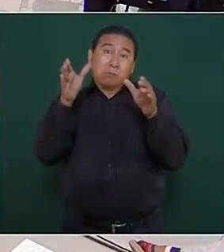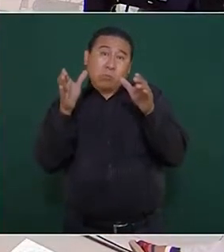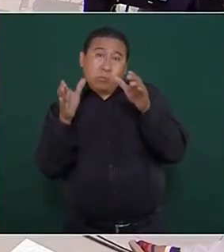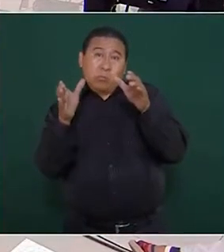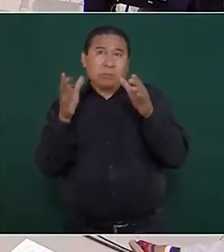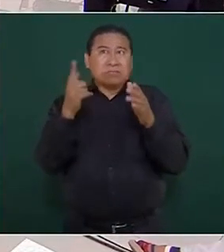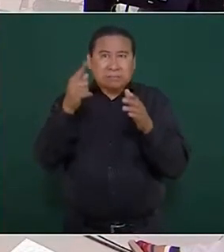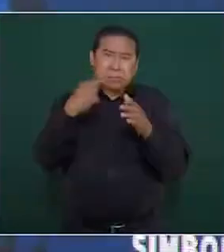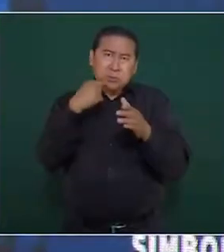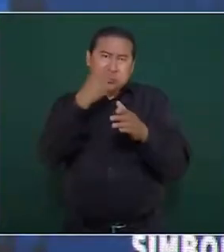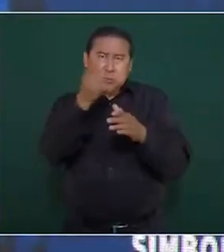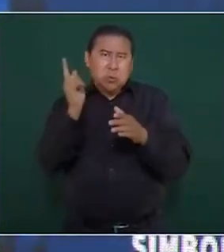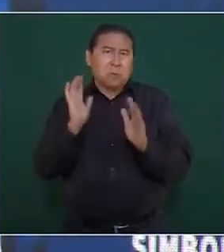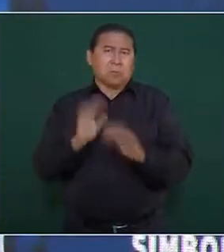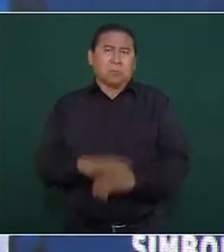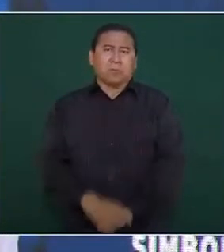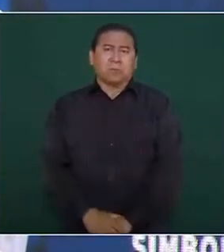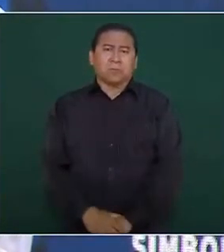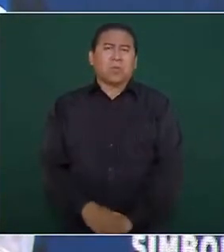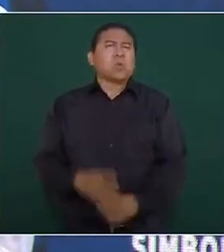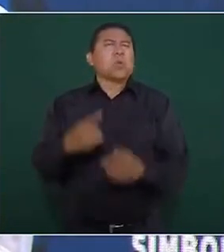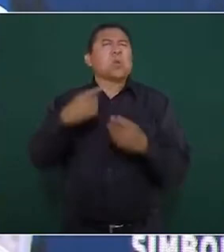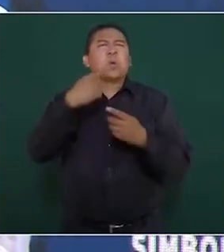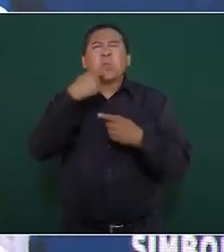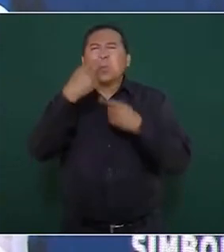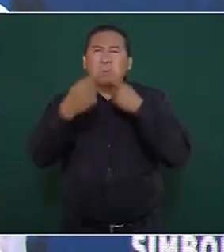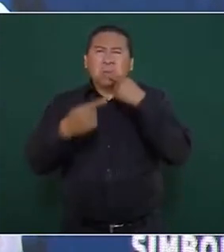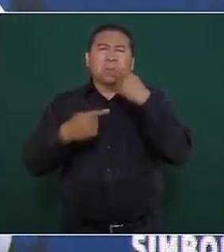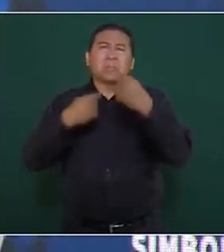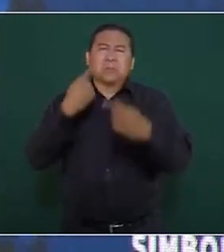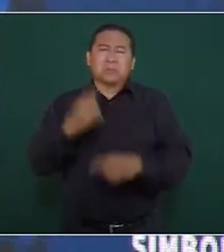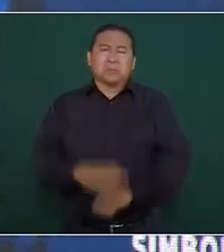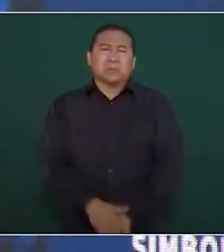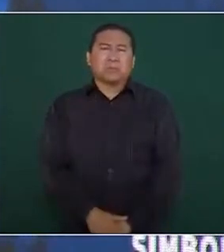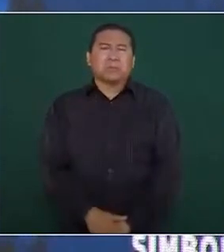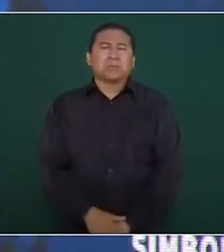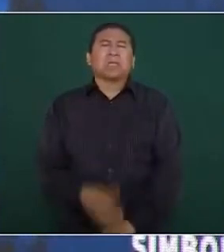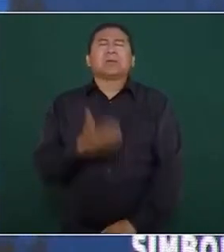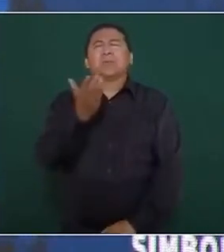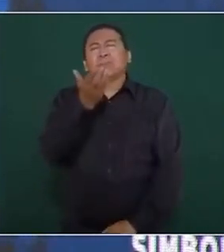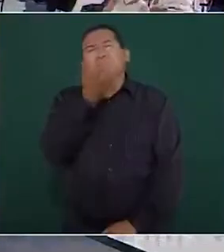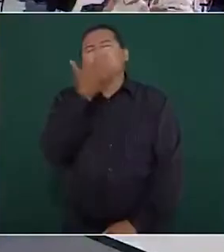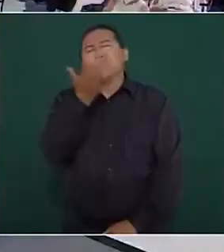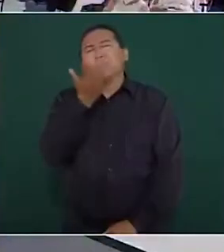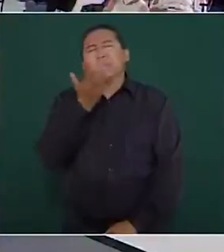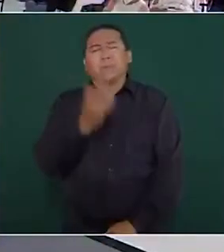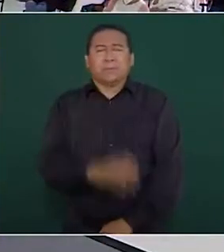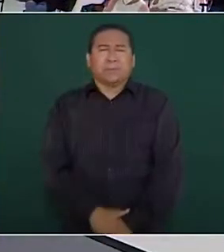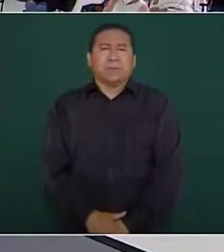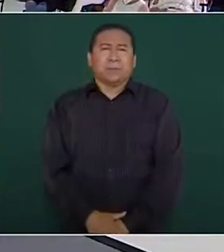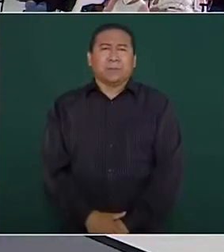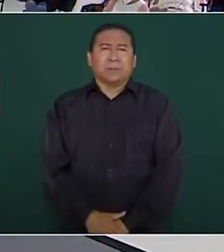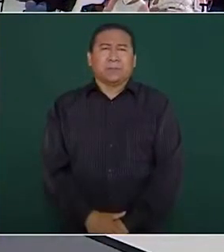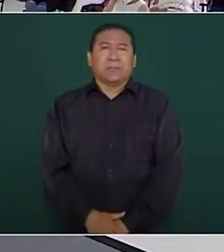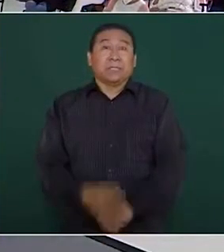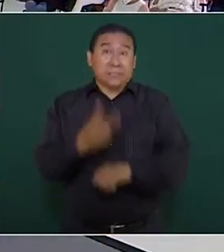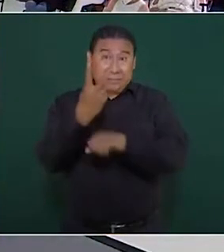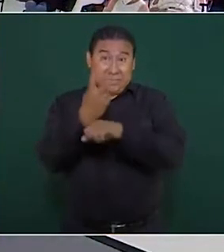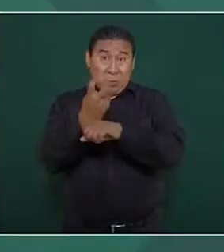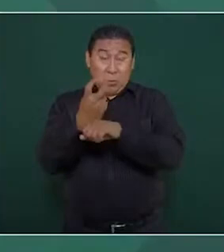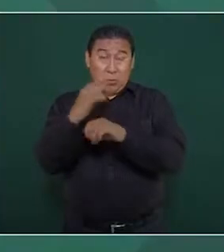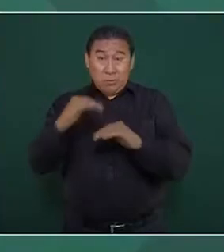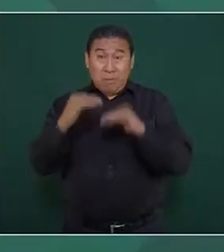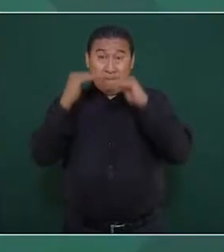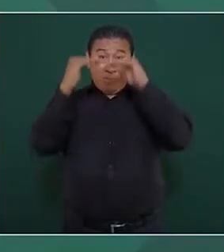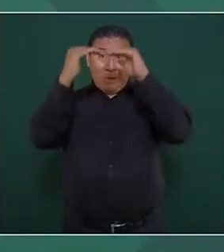del aeropuerto, todas esas cosas, pero ya estábamos acostumbrados, al final en el caso de los segundos pisos